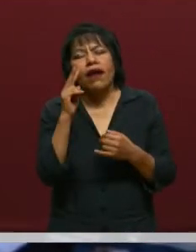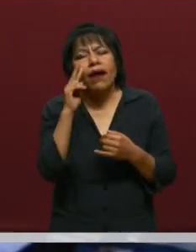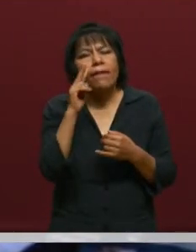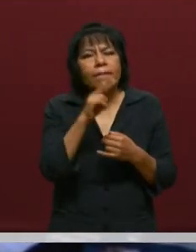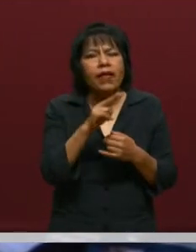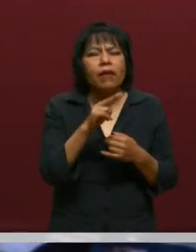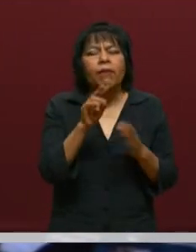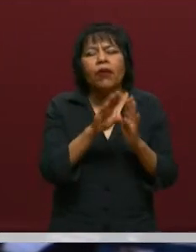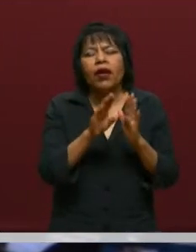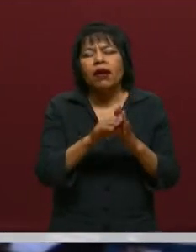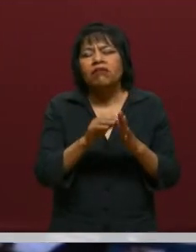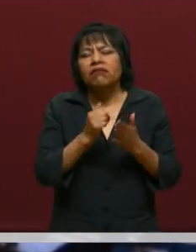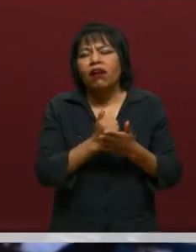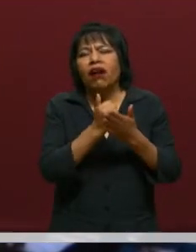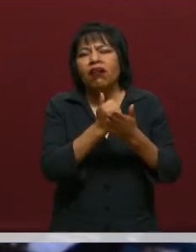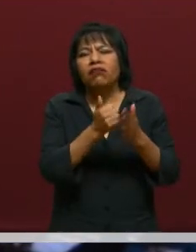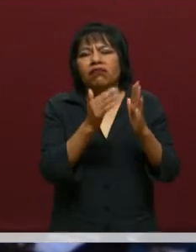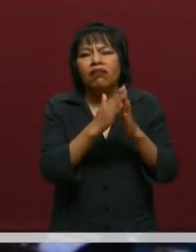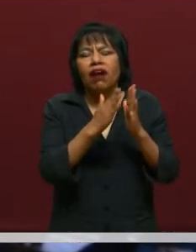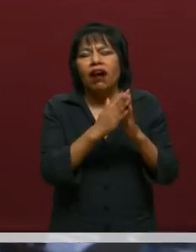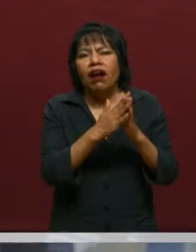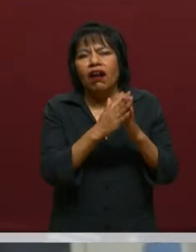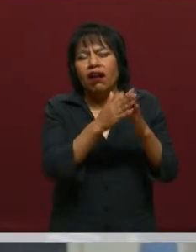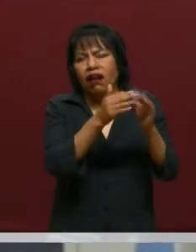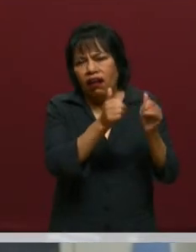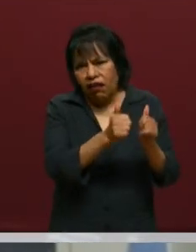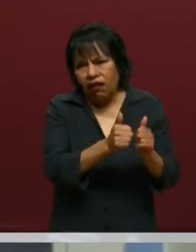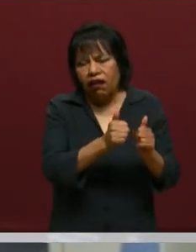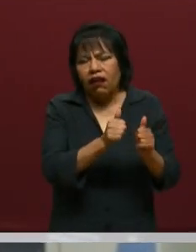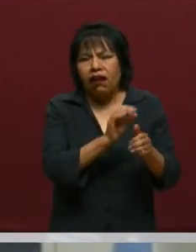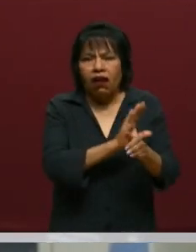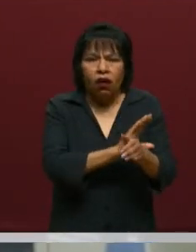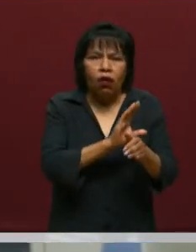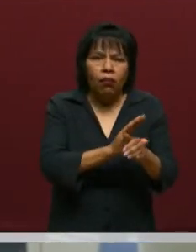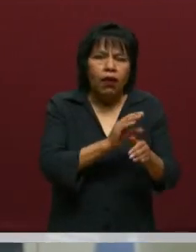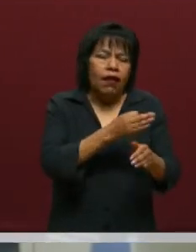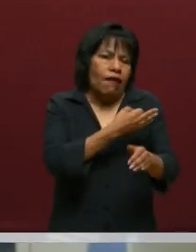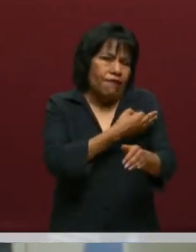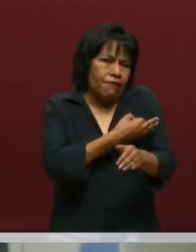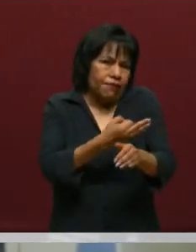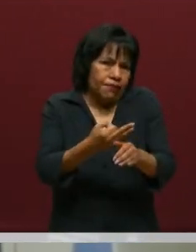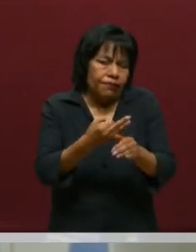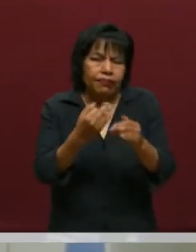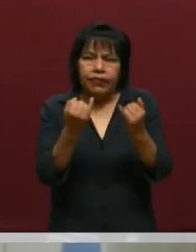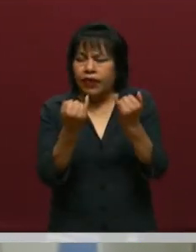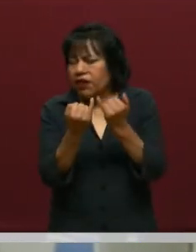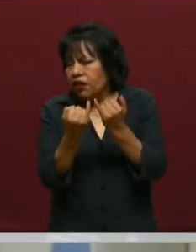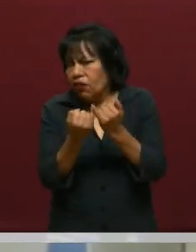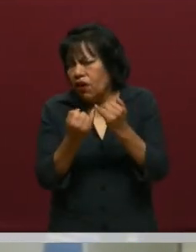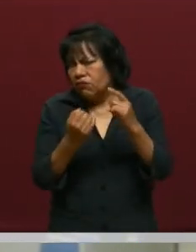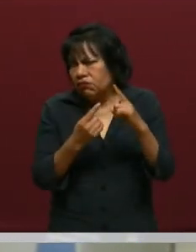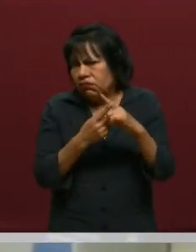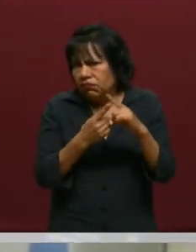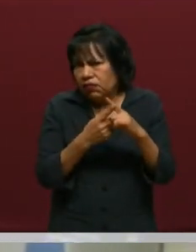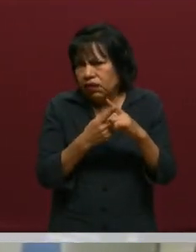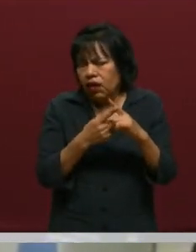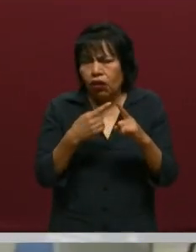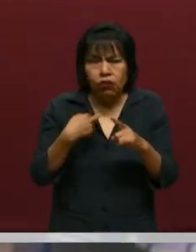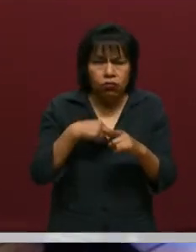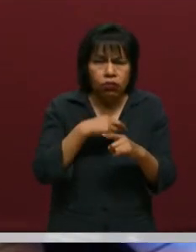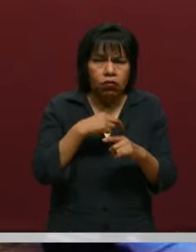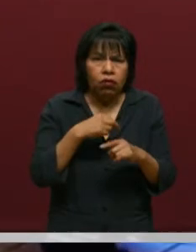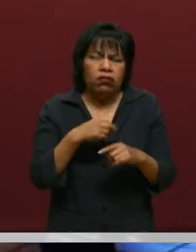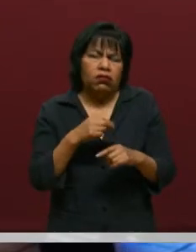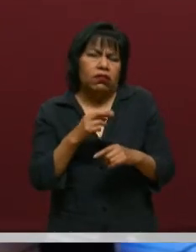puedes ayudar en casa, dando acompañamiento a quienes forman parte de la familia, que también tienen tareas, o sea, nosotros debemos de dar